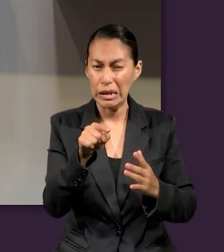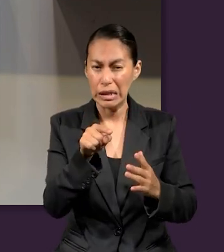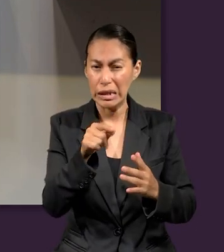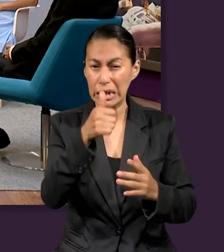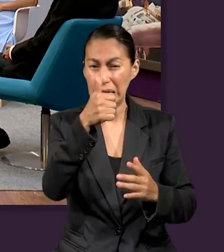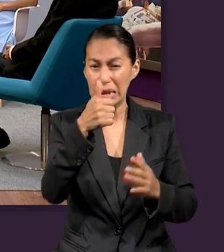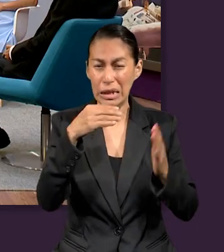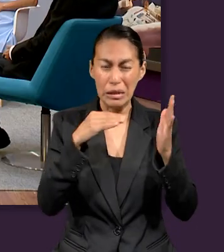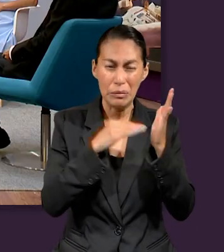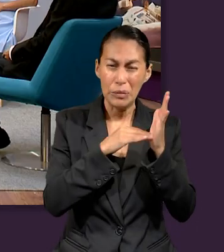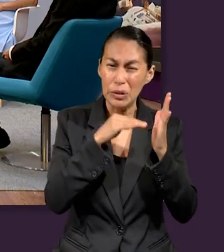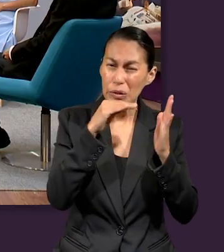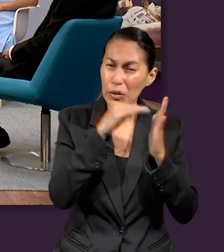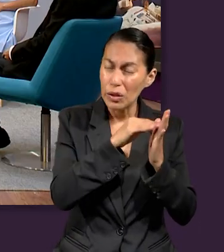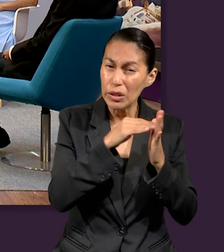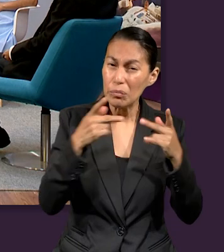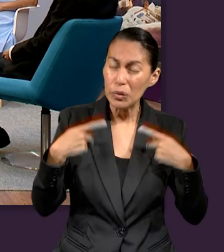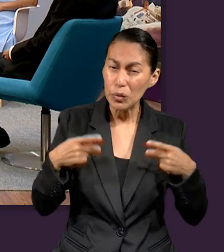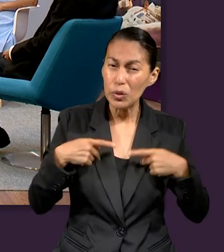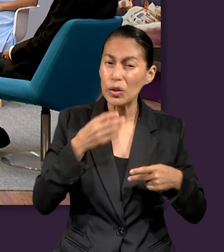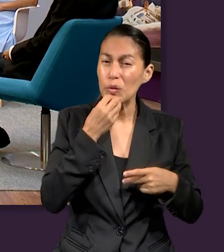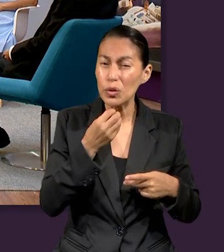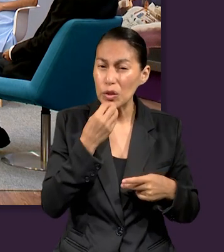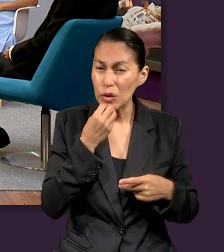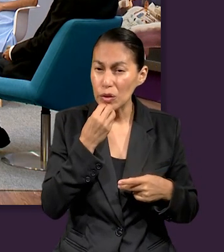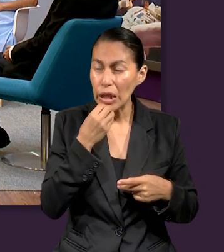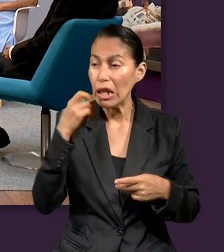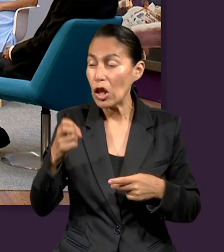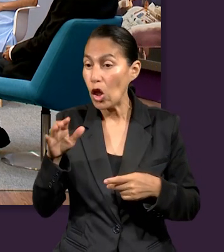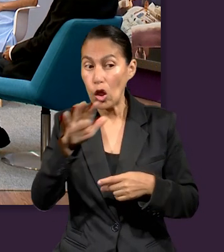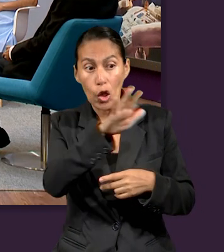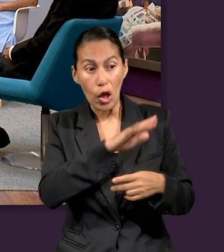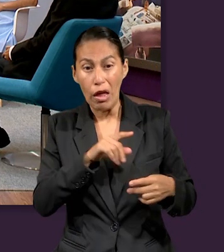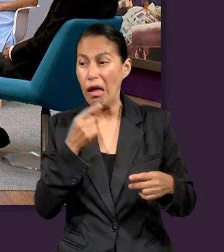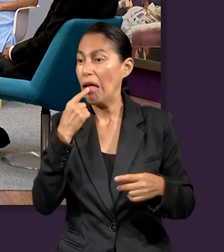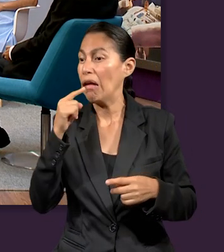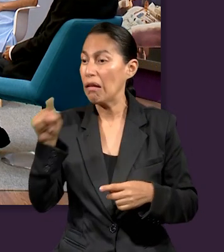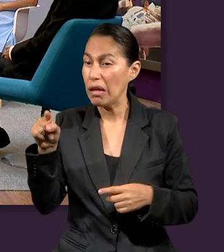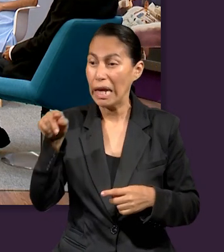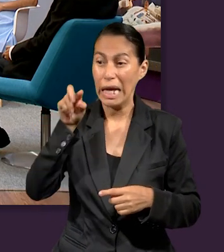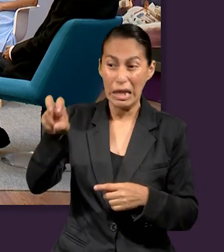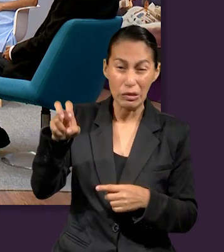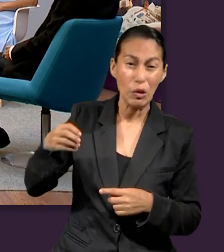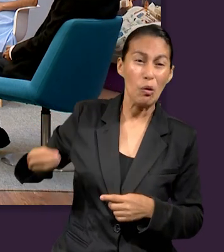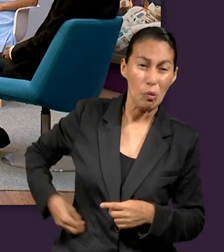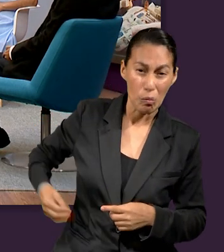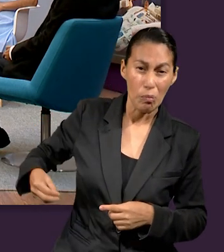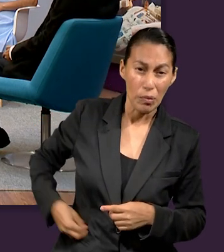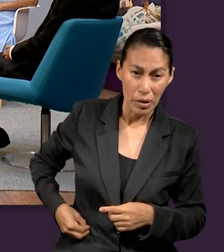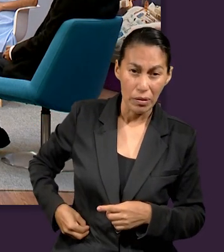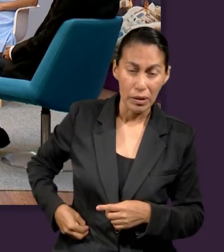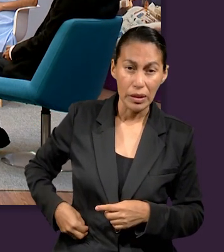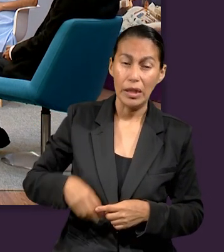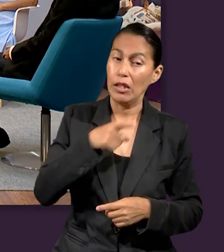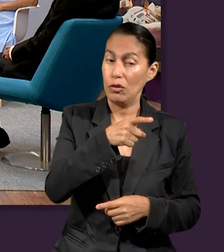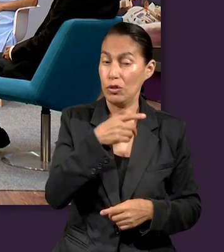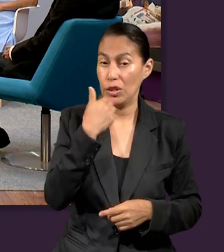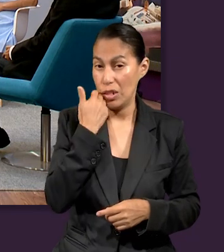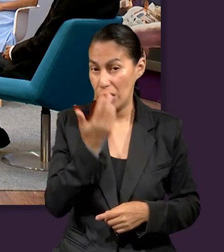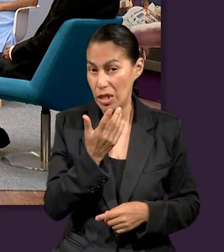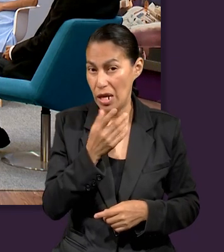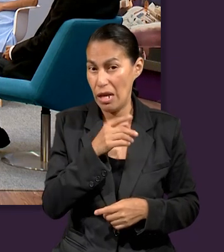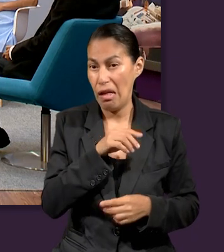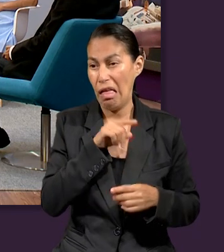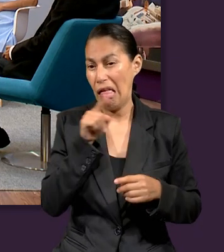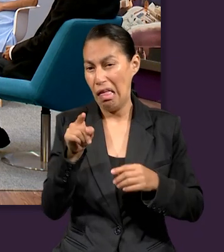más. Y todo el mundo sabía que son culpables, que venga el juicio, que los condenen y que venga la sentencia y que la